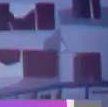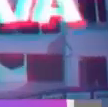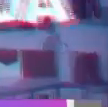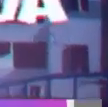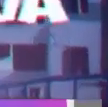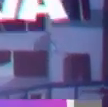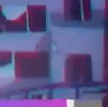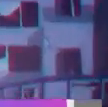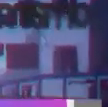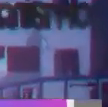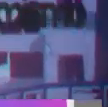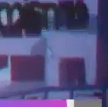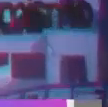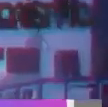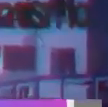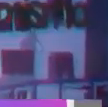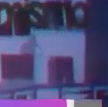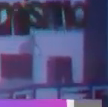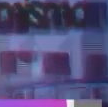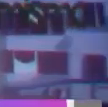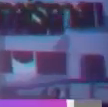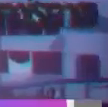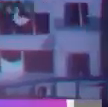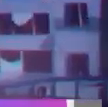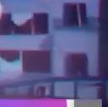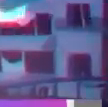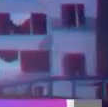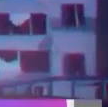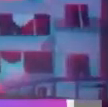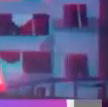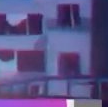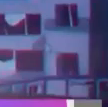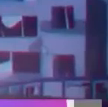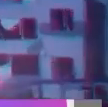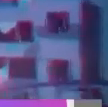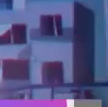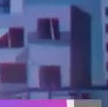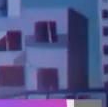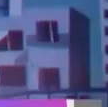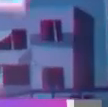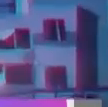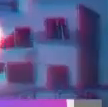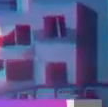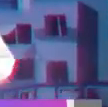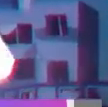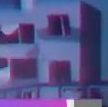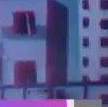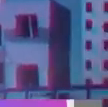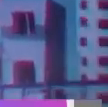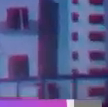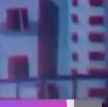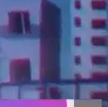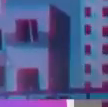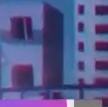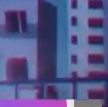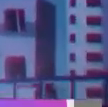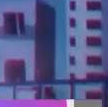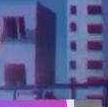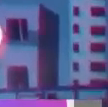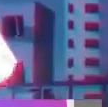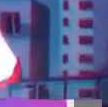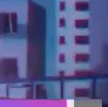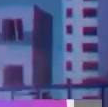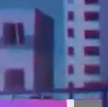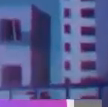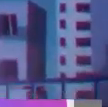acoso escolar no influye en la mía. Denunciando ahora mismo, ya sé que lograría. B-U-L-L-Y-N